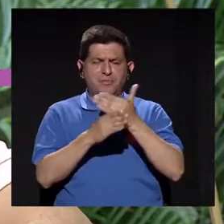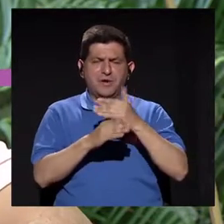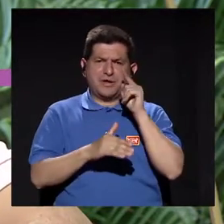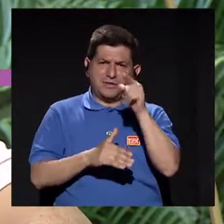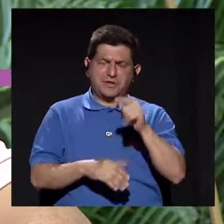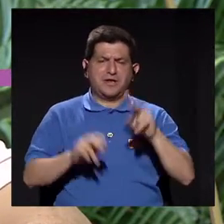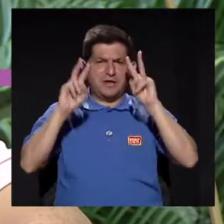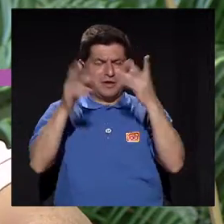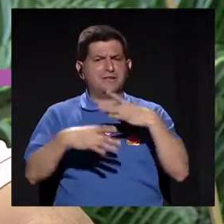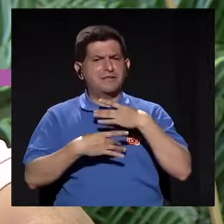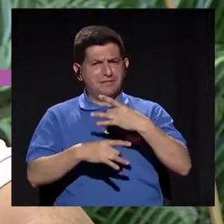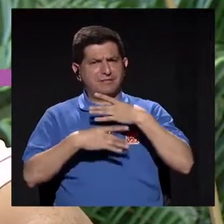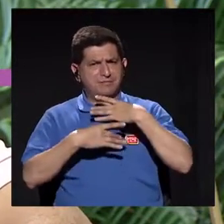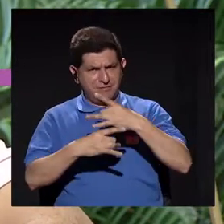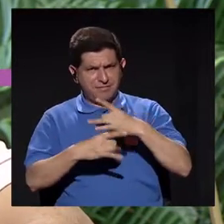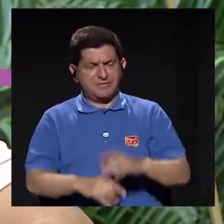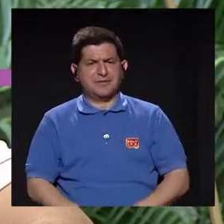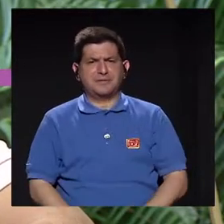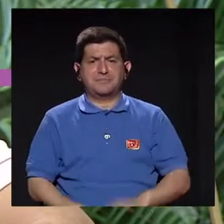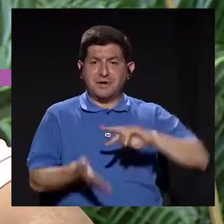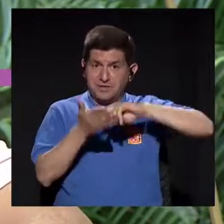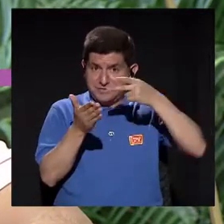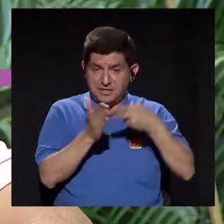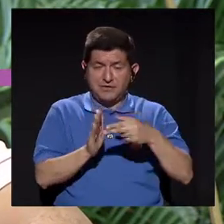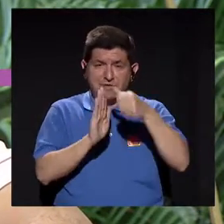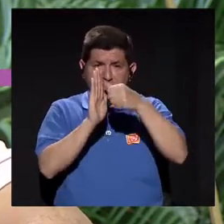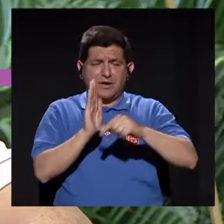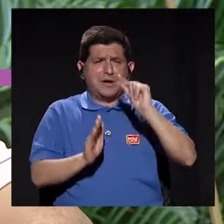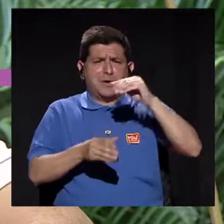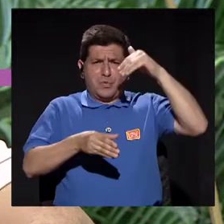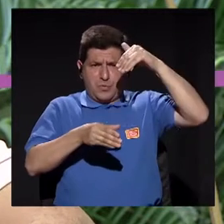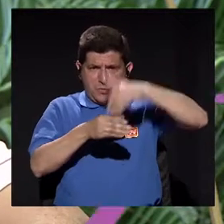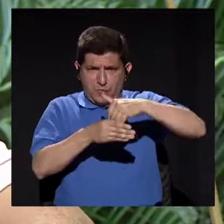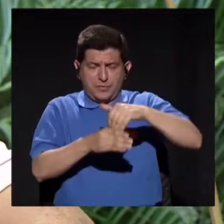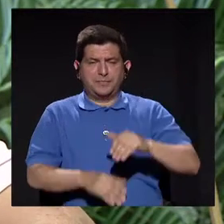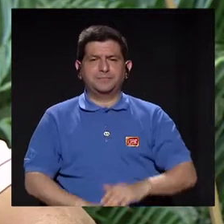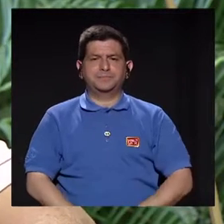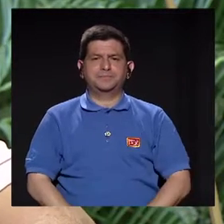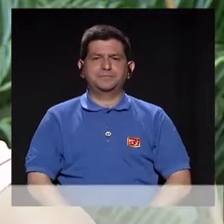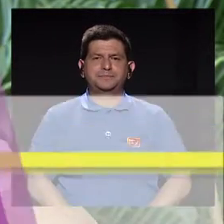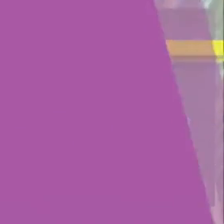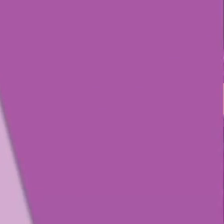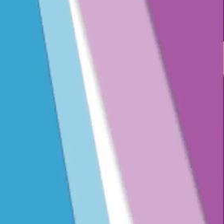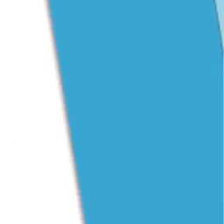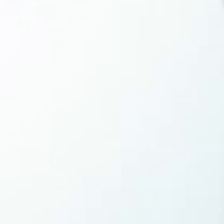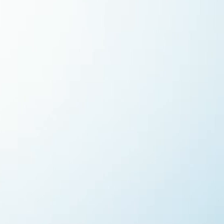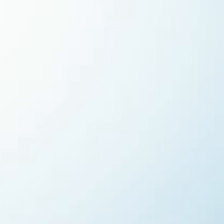compartiendo con ustedes de este tema tan interesante, de lo que representa la cirugía mínimamente invasiva.